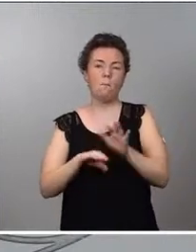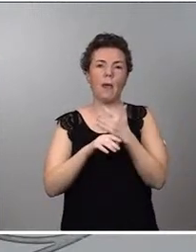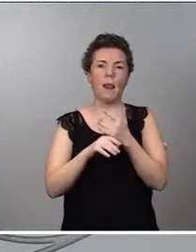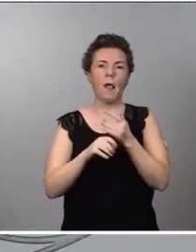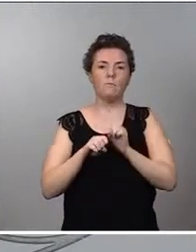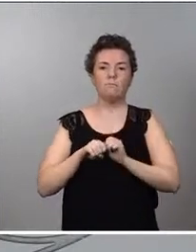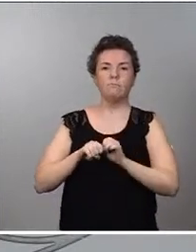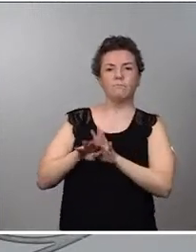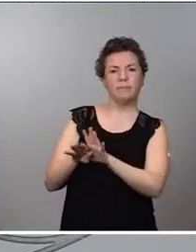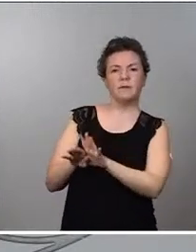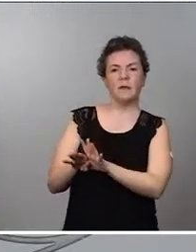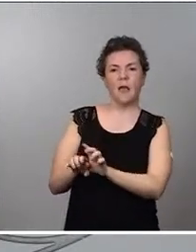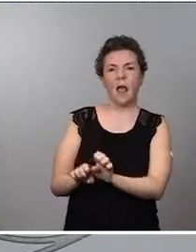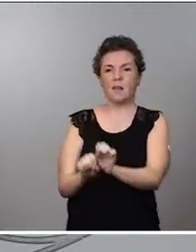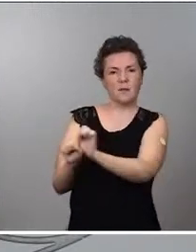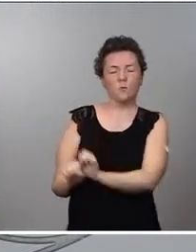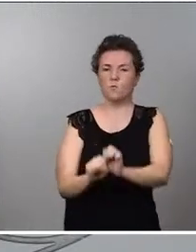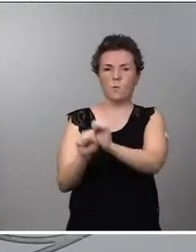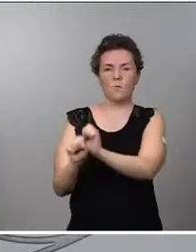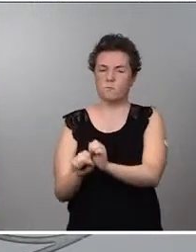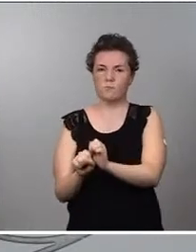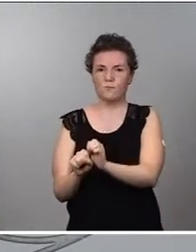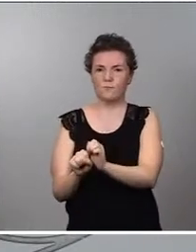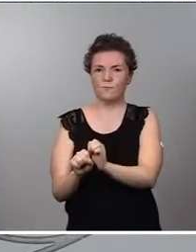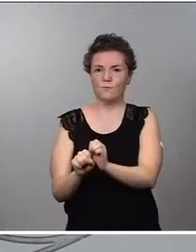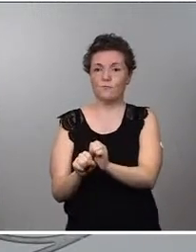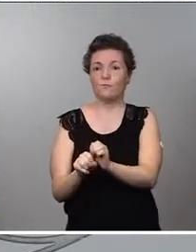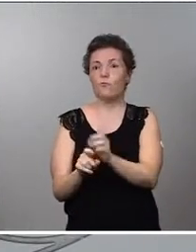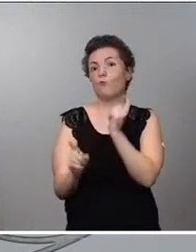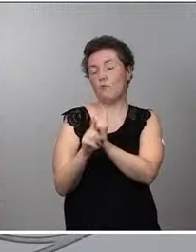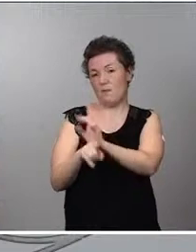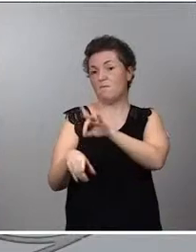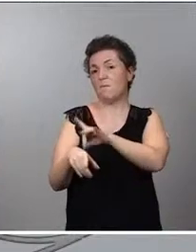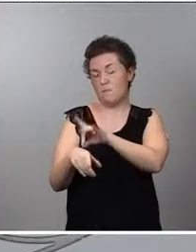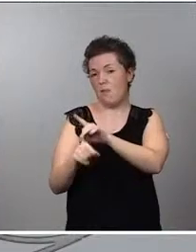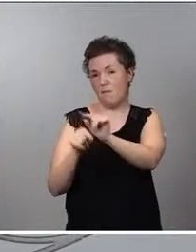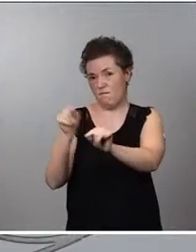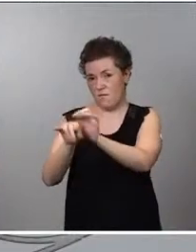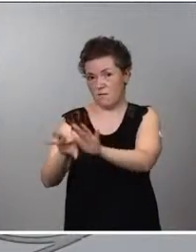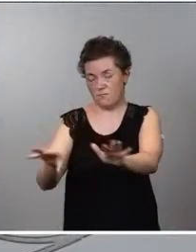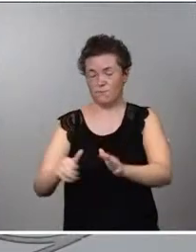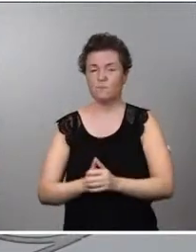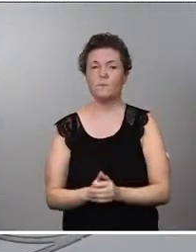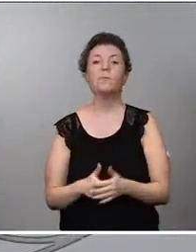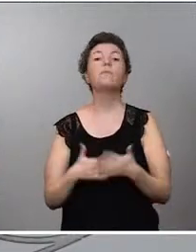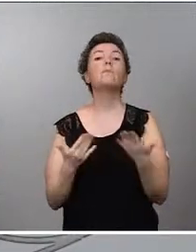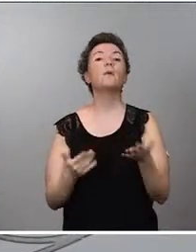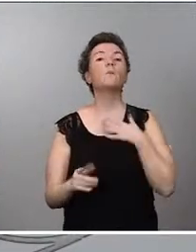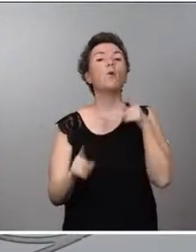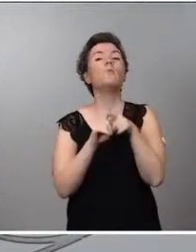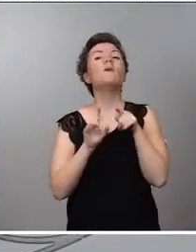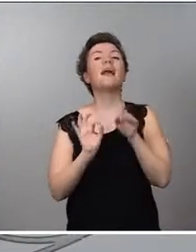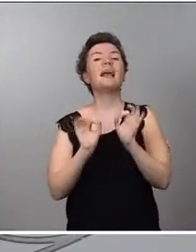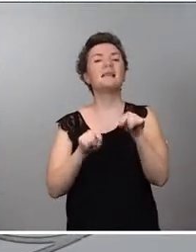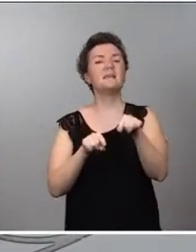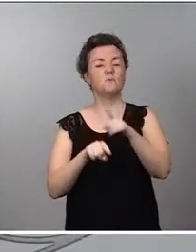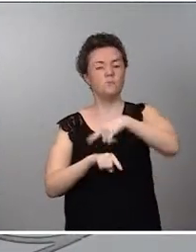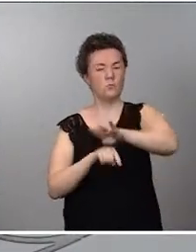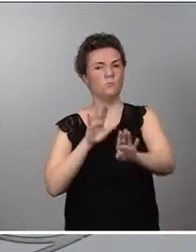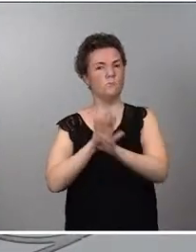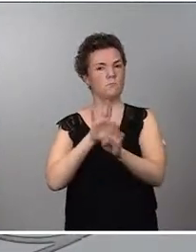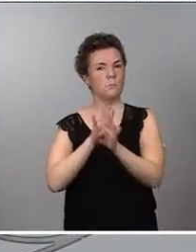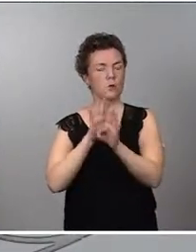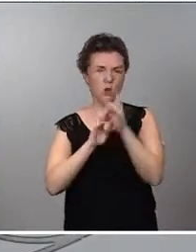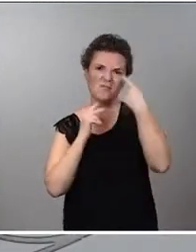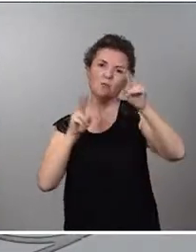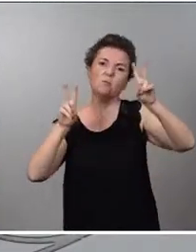tanto, poder estar inmunizados frente al virus de la COVID. Por tanto, ese es nuestro objetivo. Vamos a seguir. Yo sé que esto es un tema